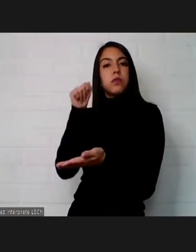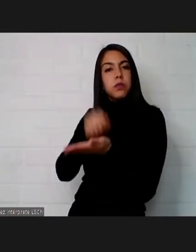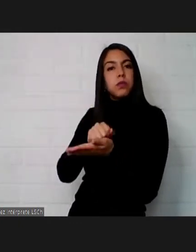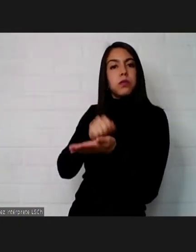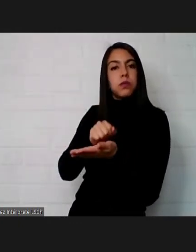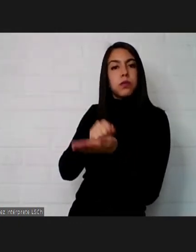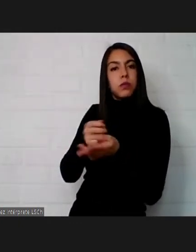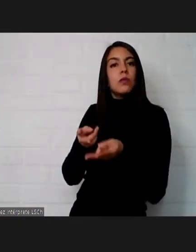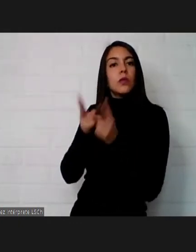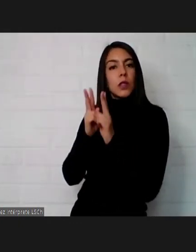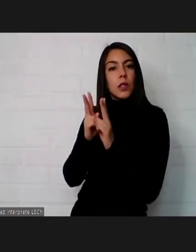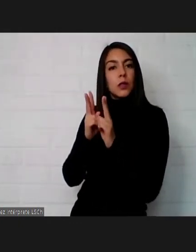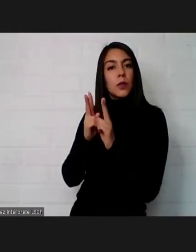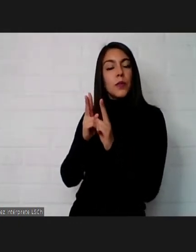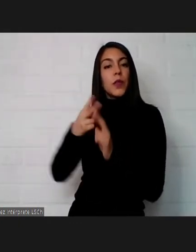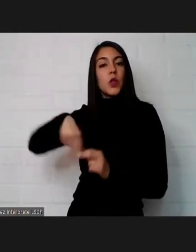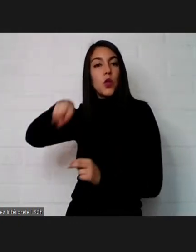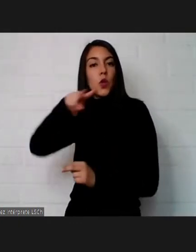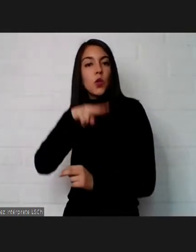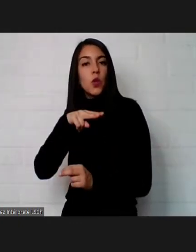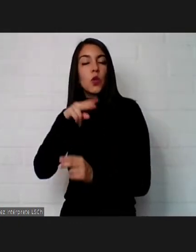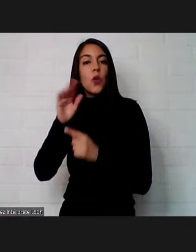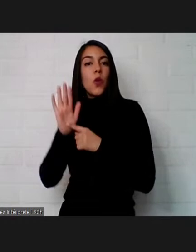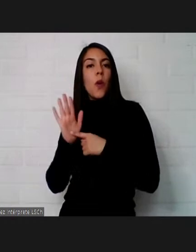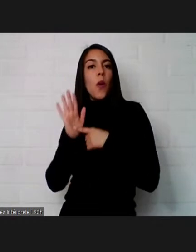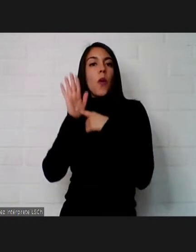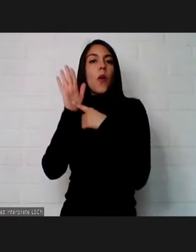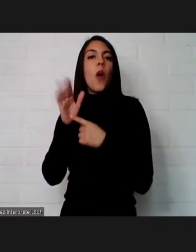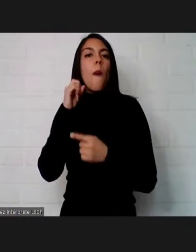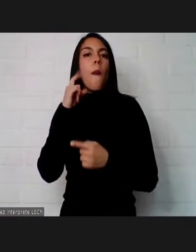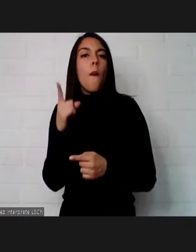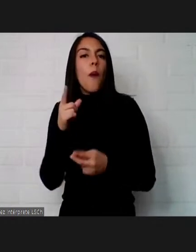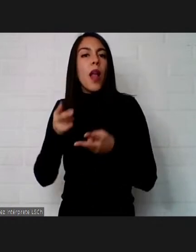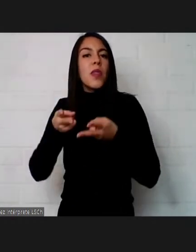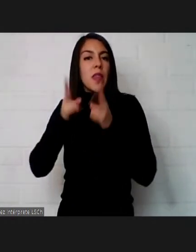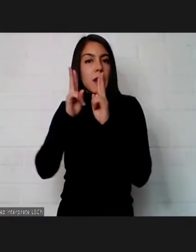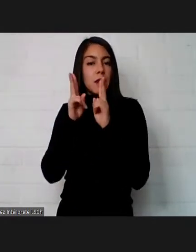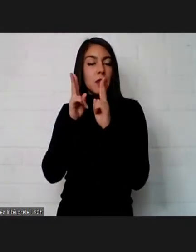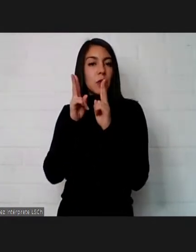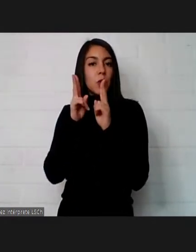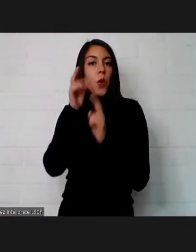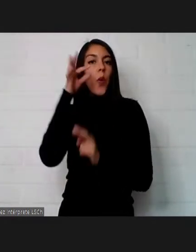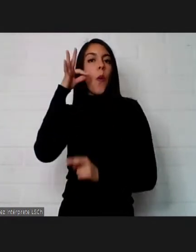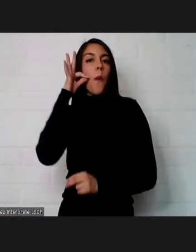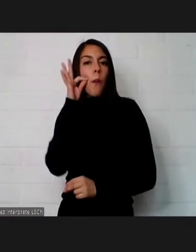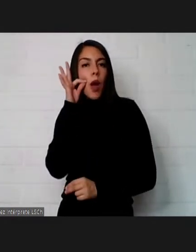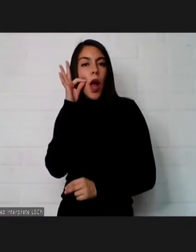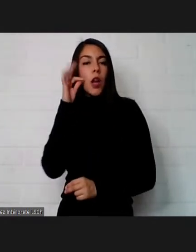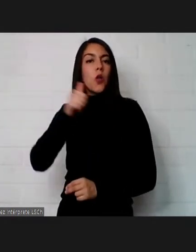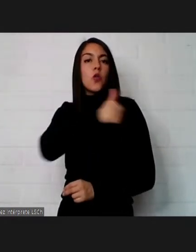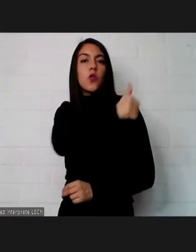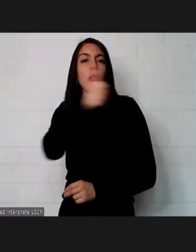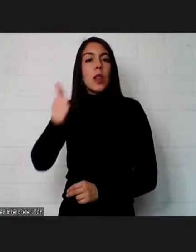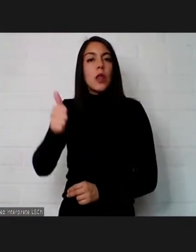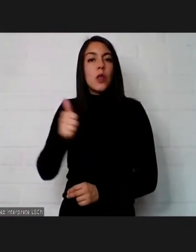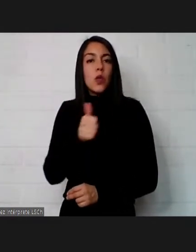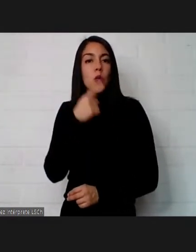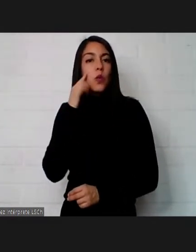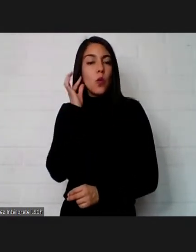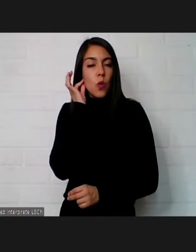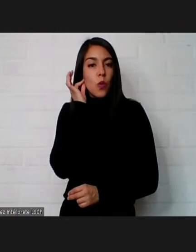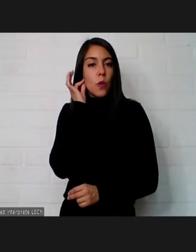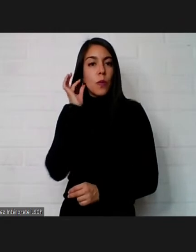nosotros demos a conocer cuáles son los derechos humanos de todos y todas y